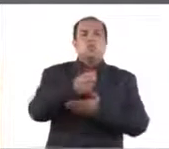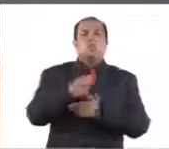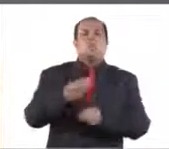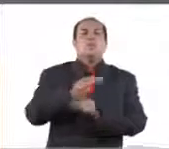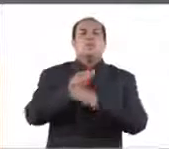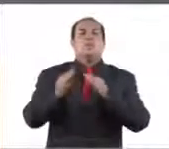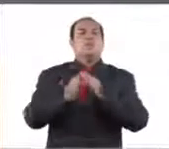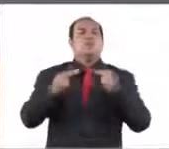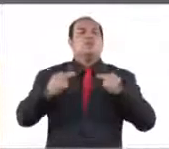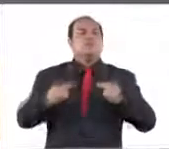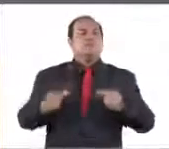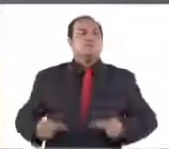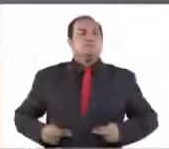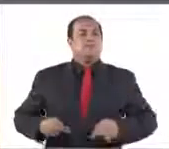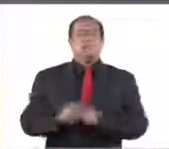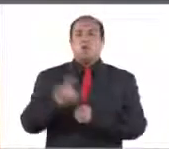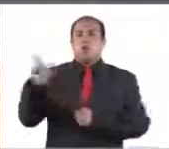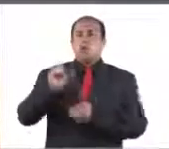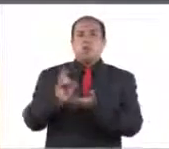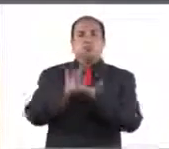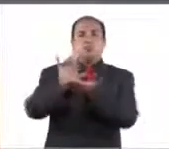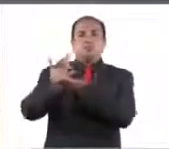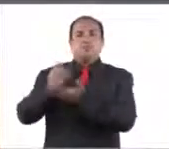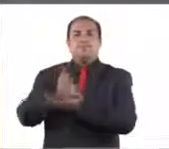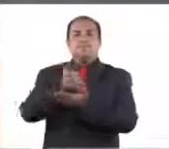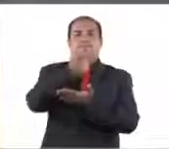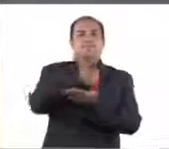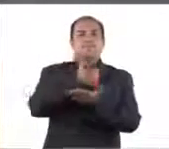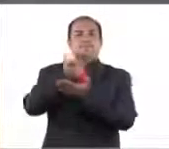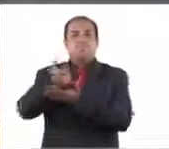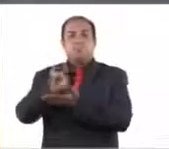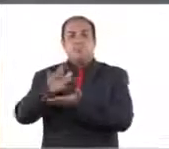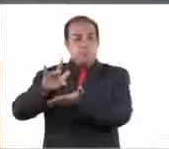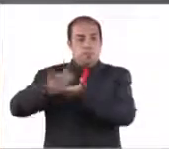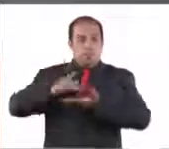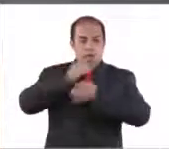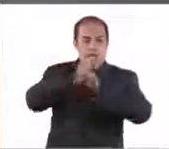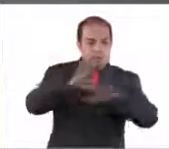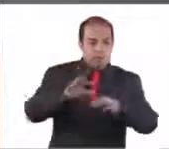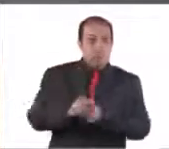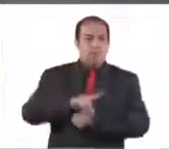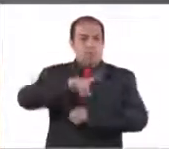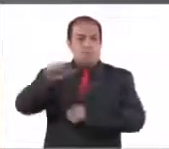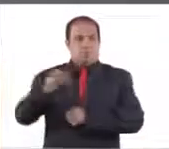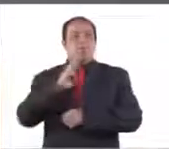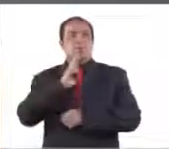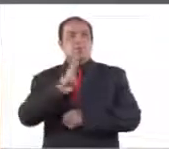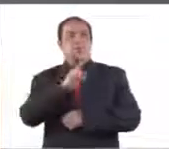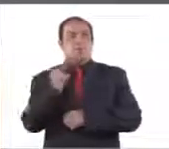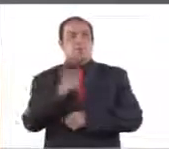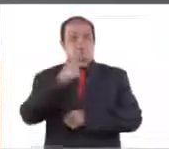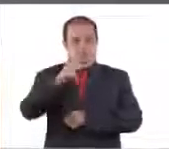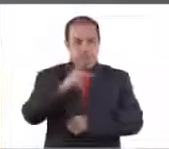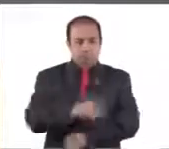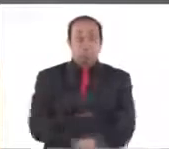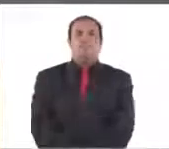cuánto asciende el apoyo para que nos ayuden a difundirlo y después con gusto contestamos sus preguntas. Adelante, Oladio.